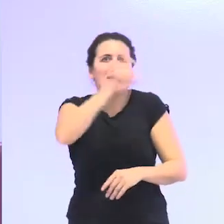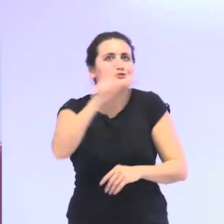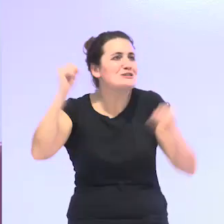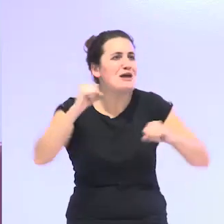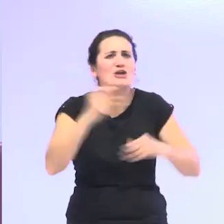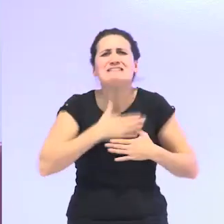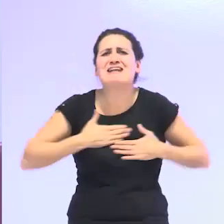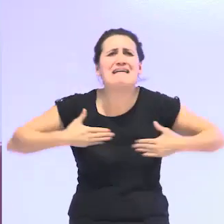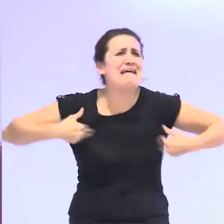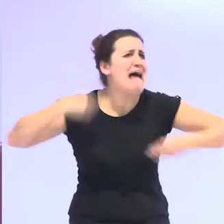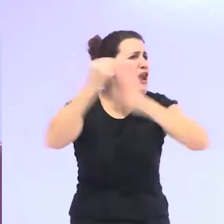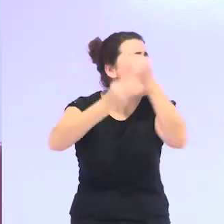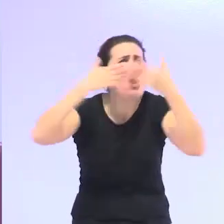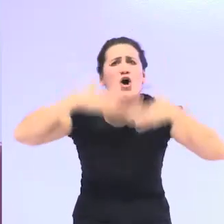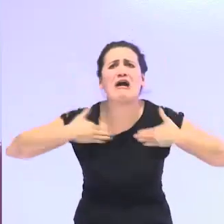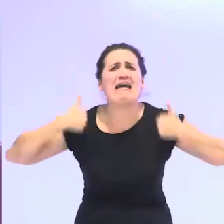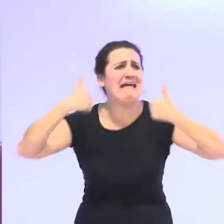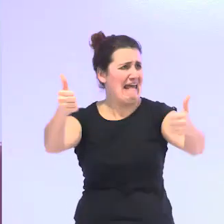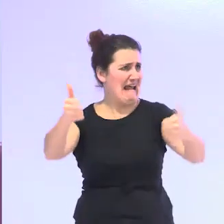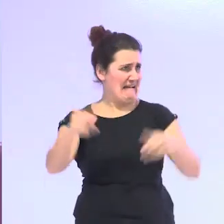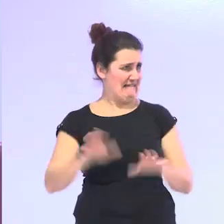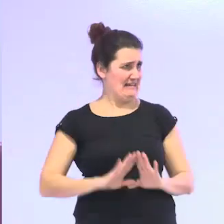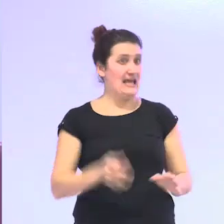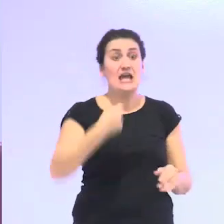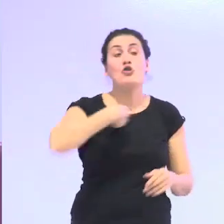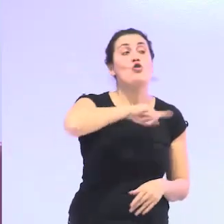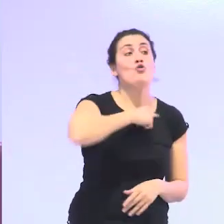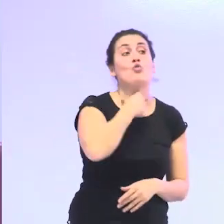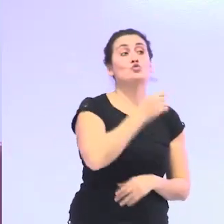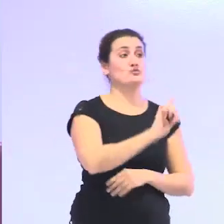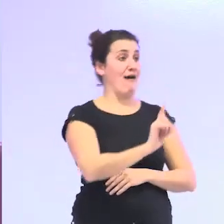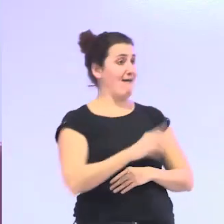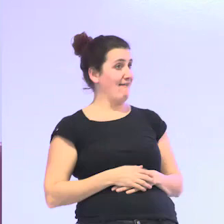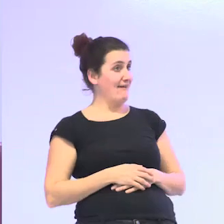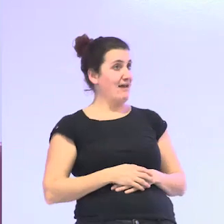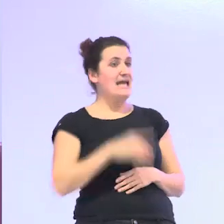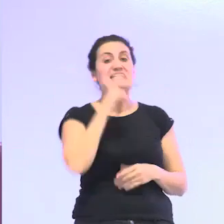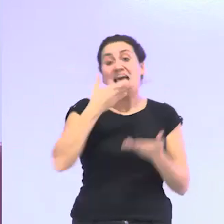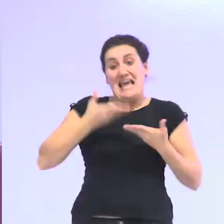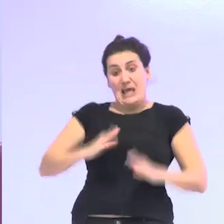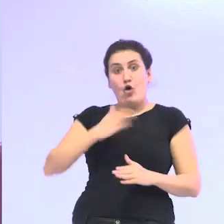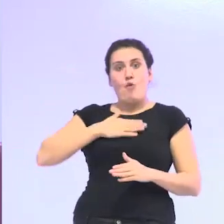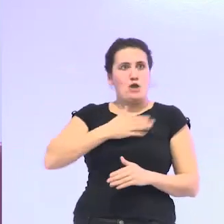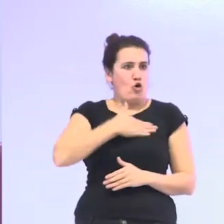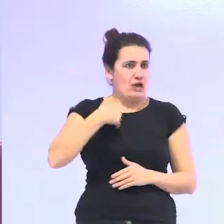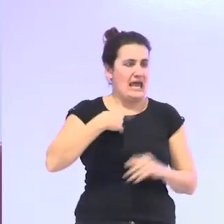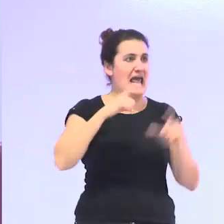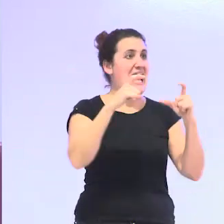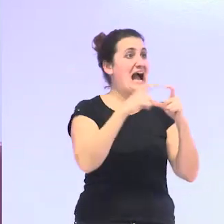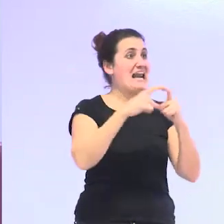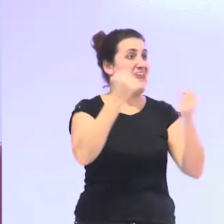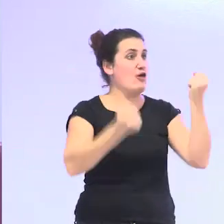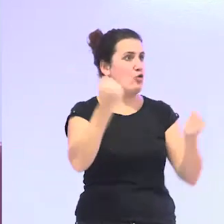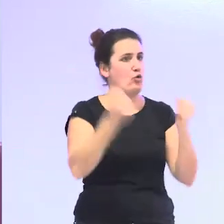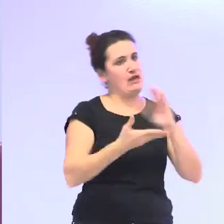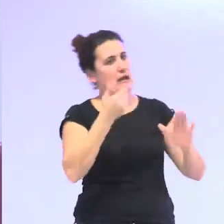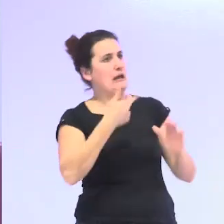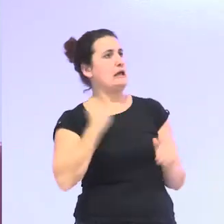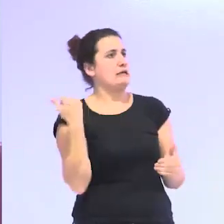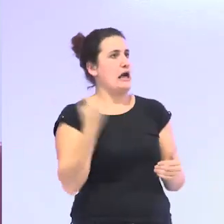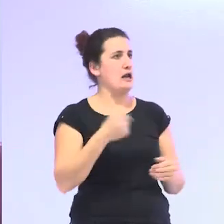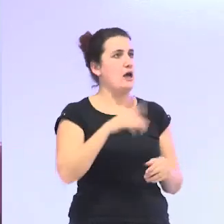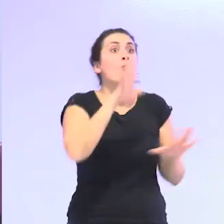y claro no nos gusta no nos gusta como decía hace poco una señora me decía es que mi hijo me quiere quitar el carnet de conducir le dije bueno mientras te lo siga dando